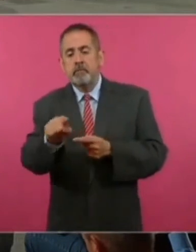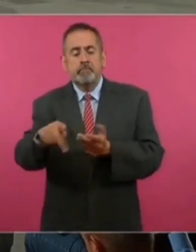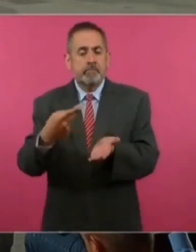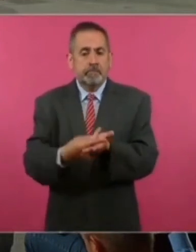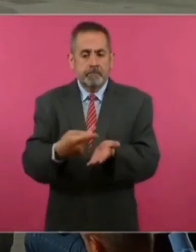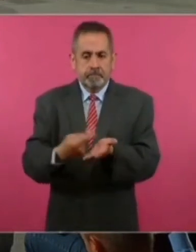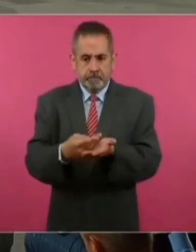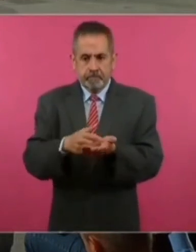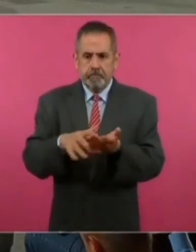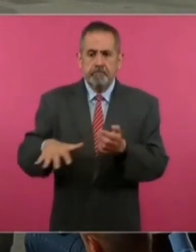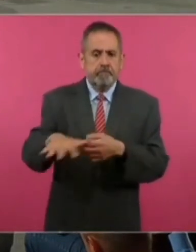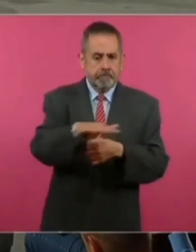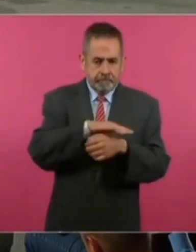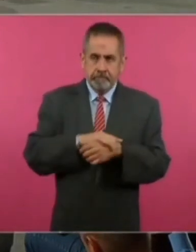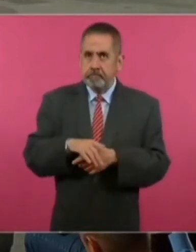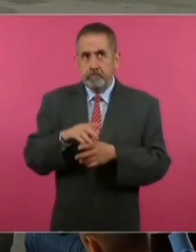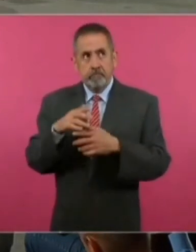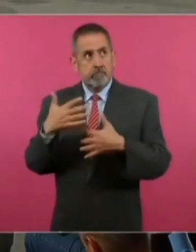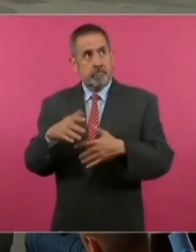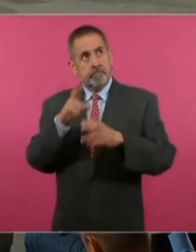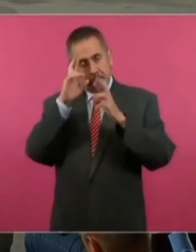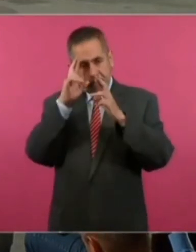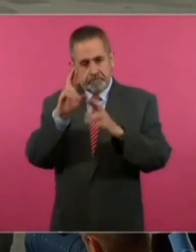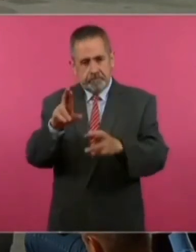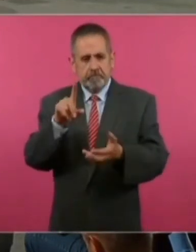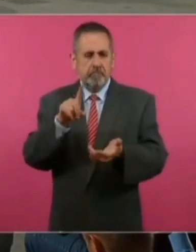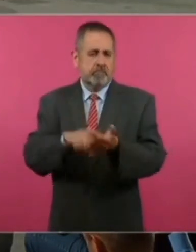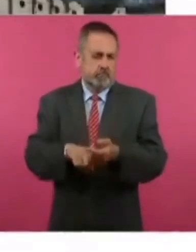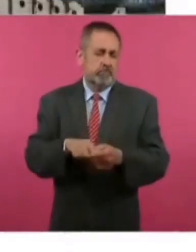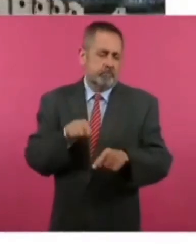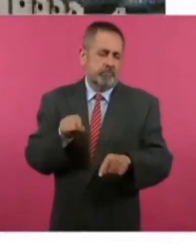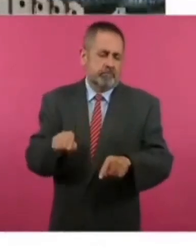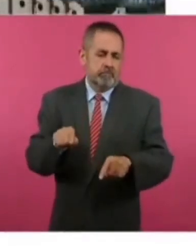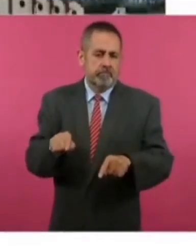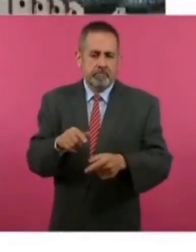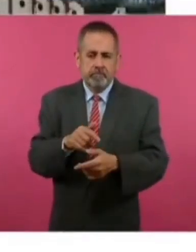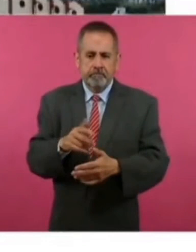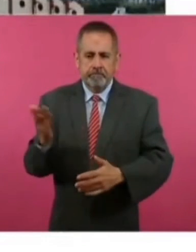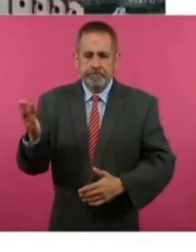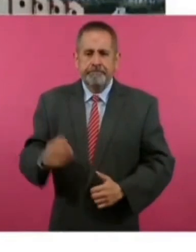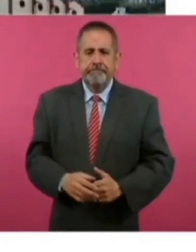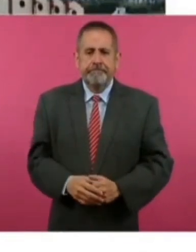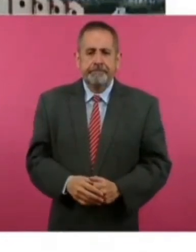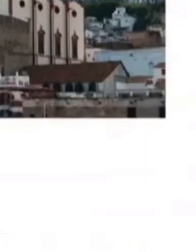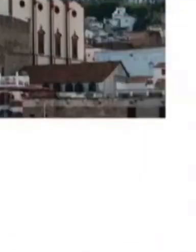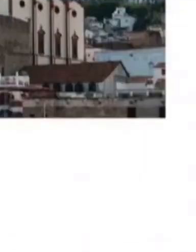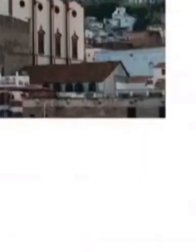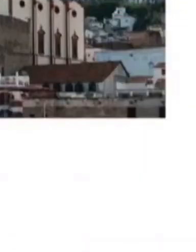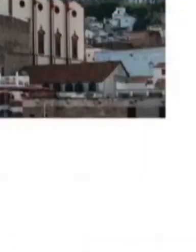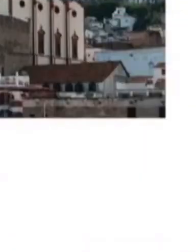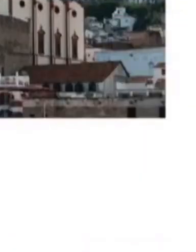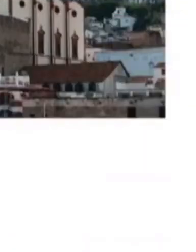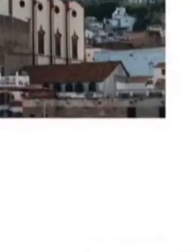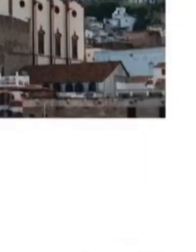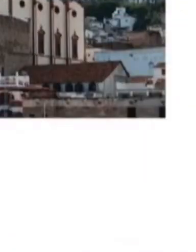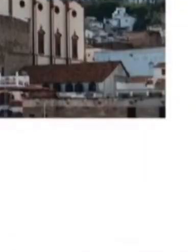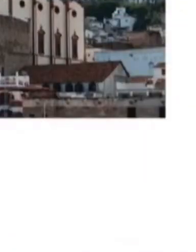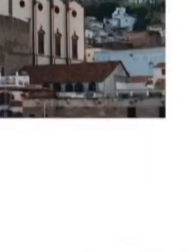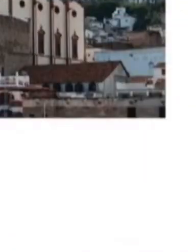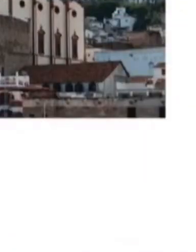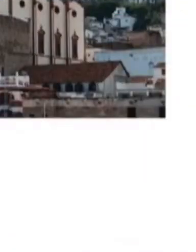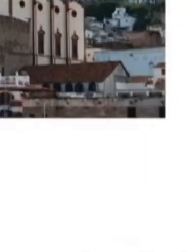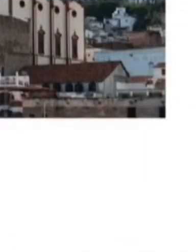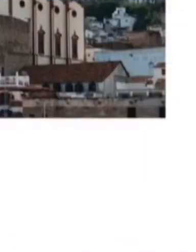ustedes, que es símbolo de nuestra ciudad colonial de Taxco y, obviamente, referencia obligada de la